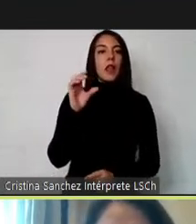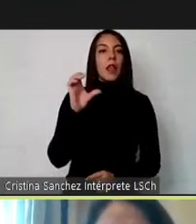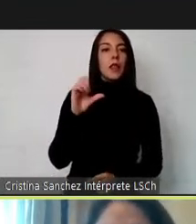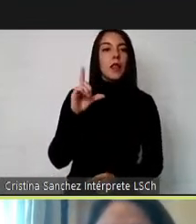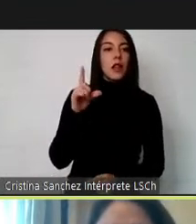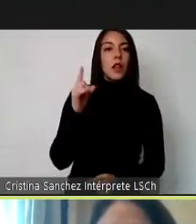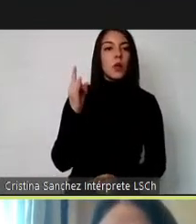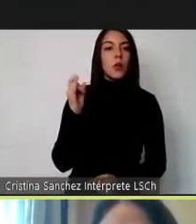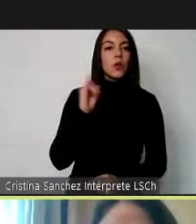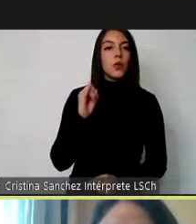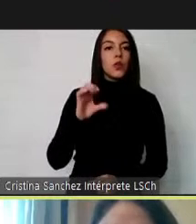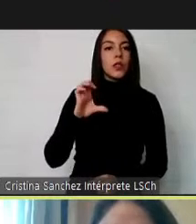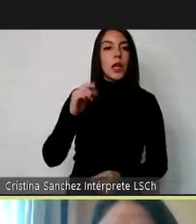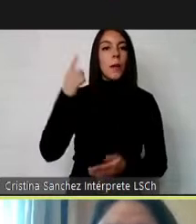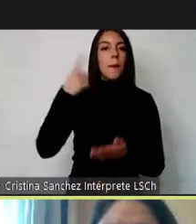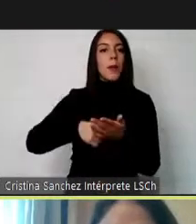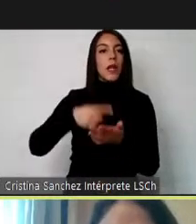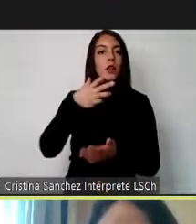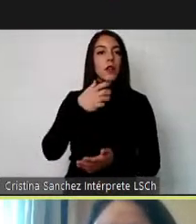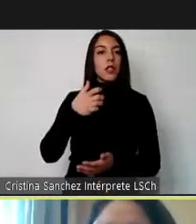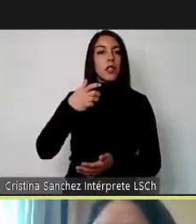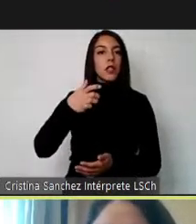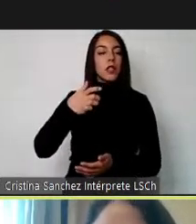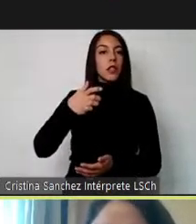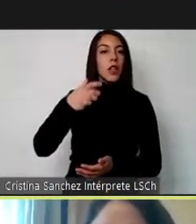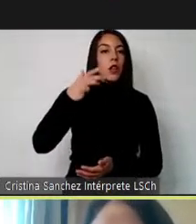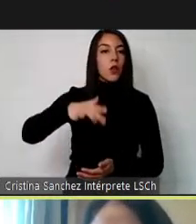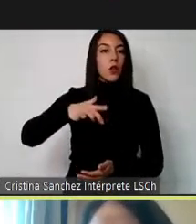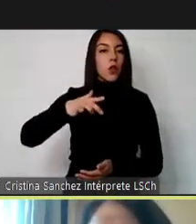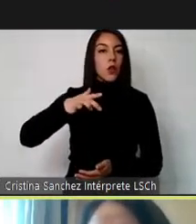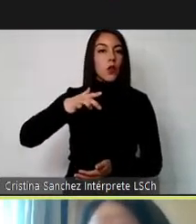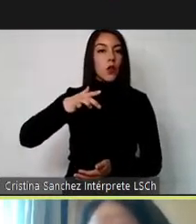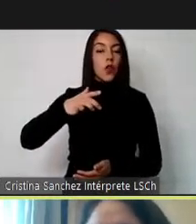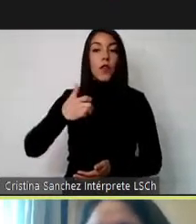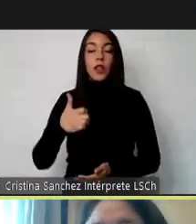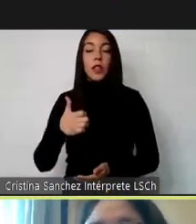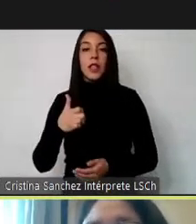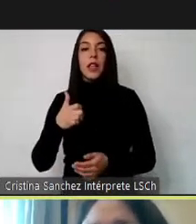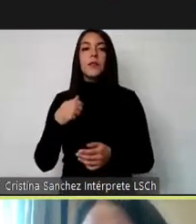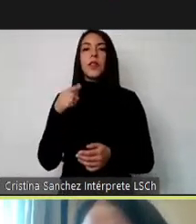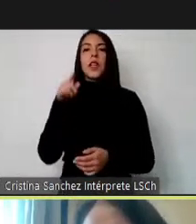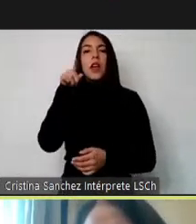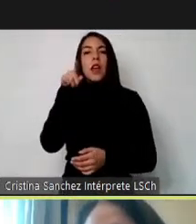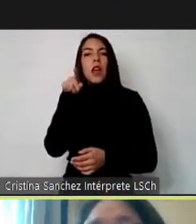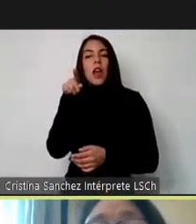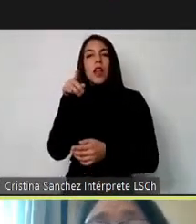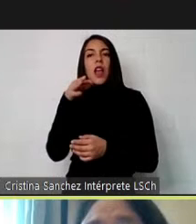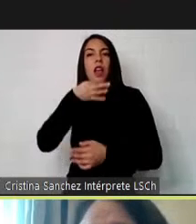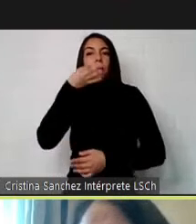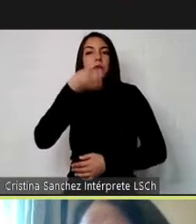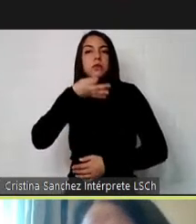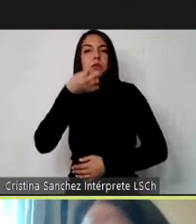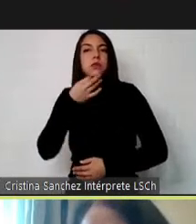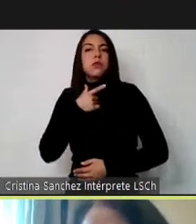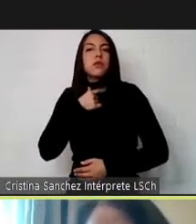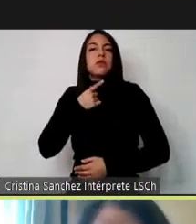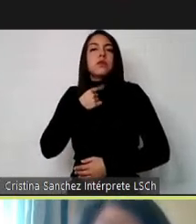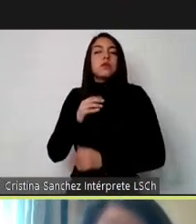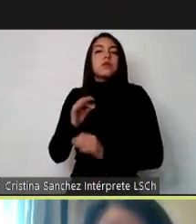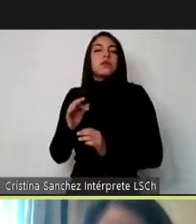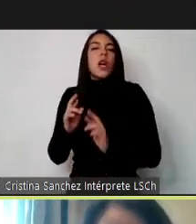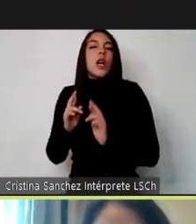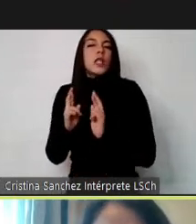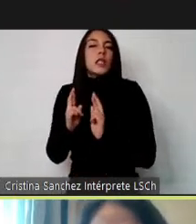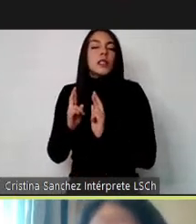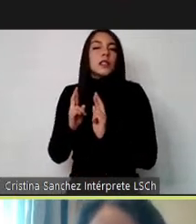señala que para que la teoría no quede solo a nivel de discurso, de deseo, como quiere